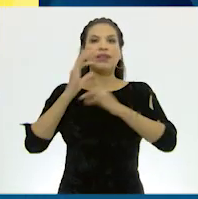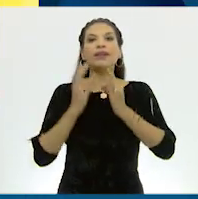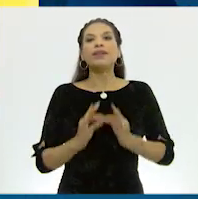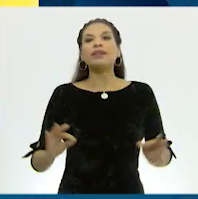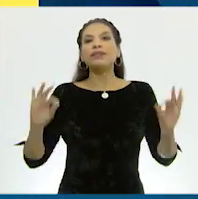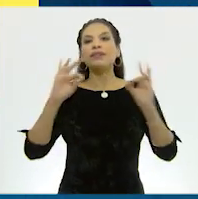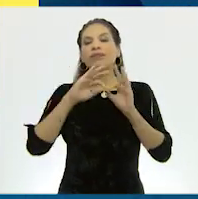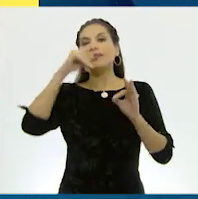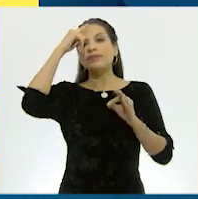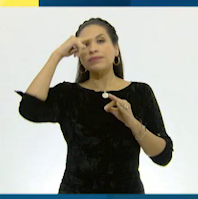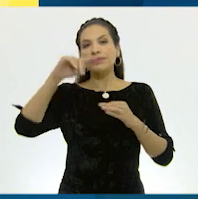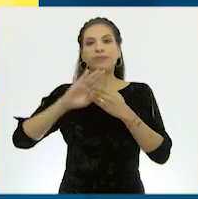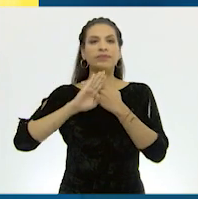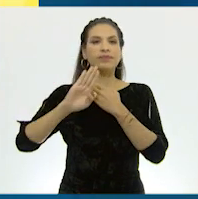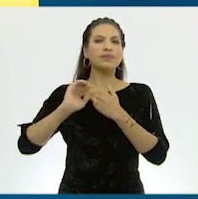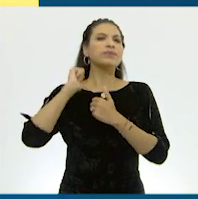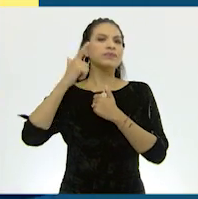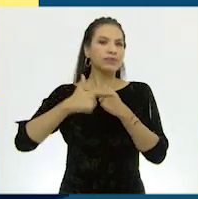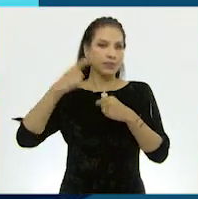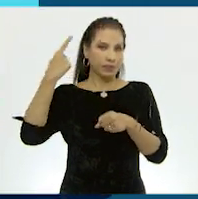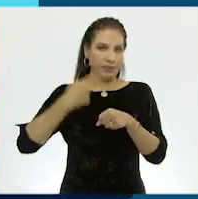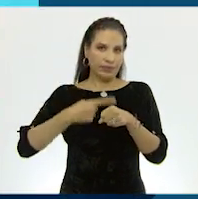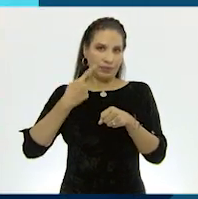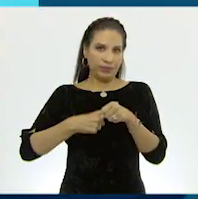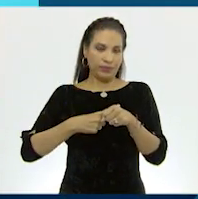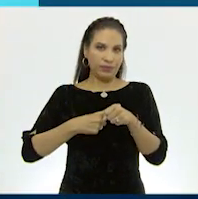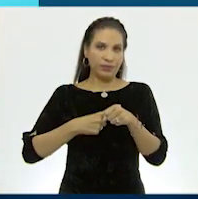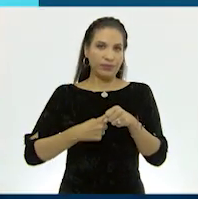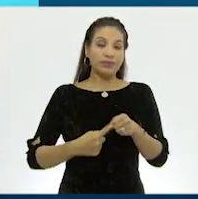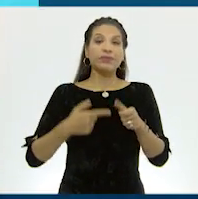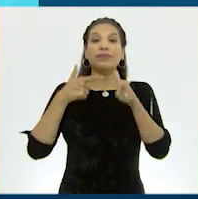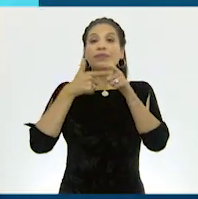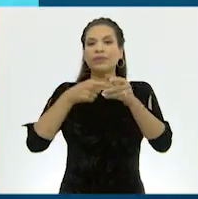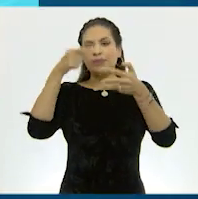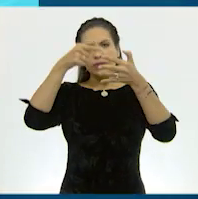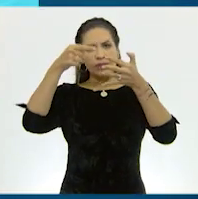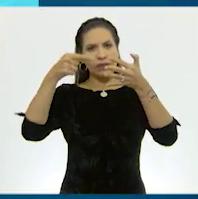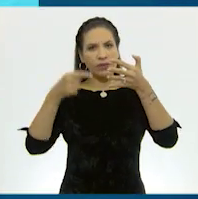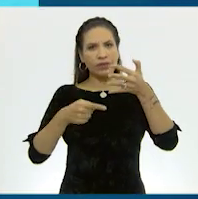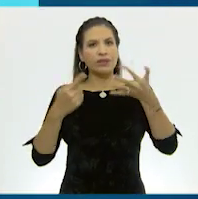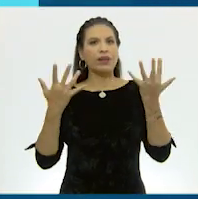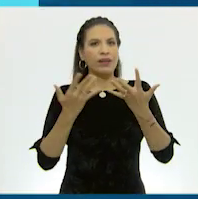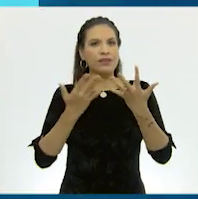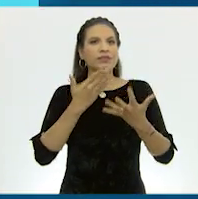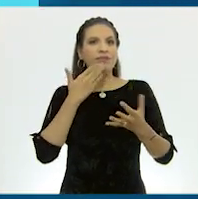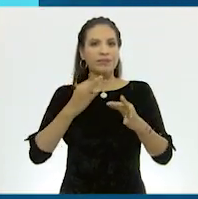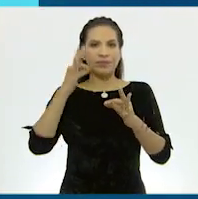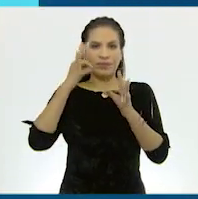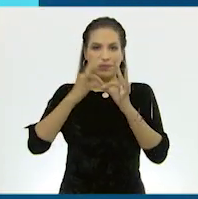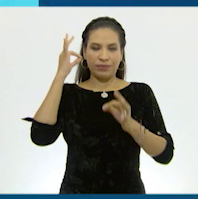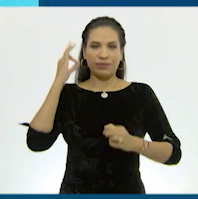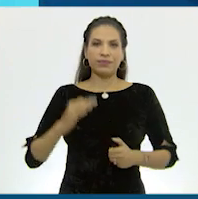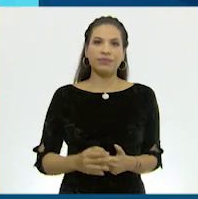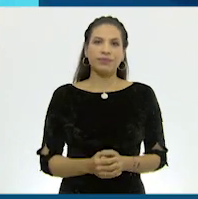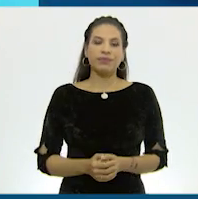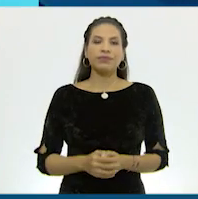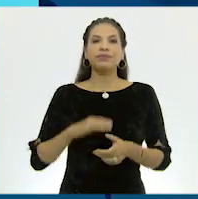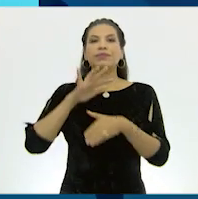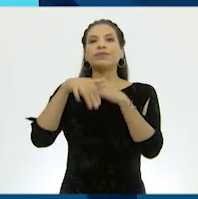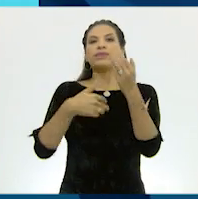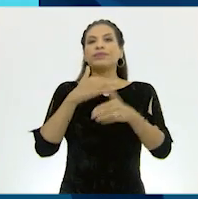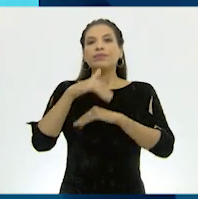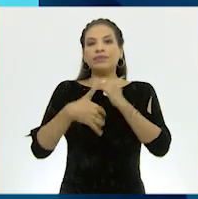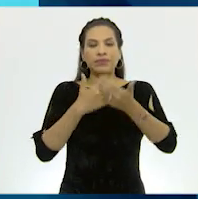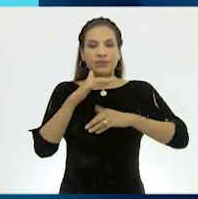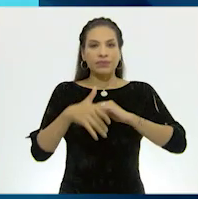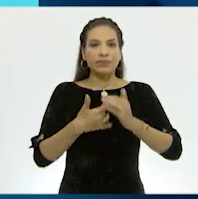es importante para prevenir cualquier enfermedad. Sigue estos pasos para hacerlo correctamente. Moja tus